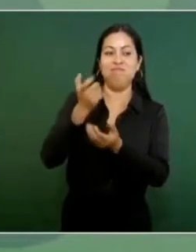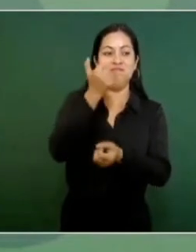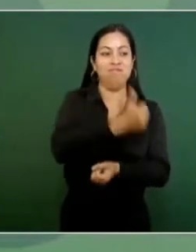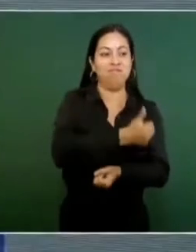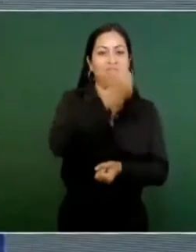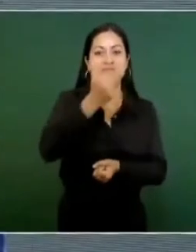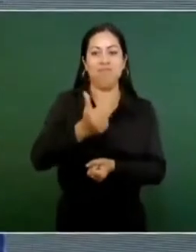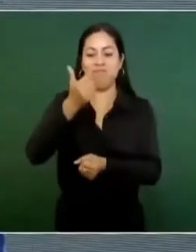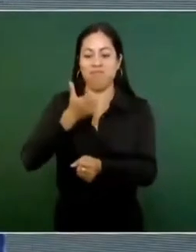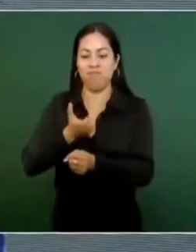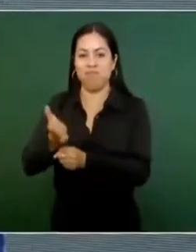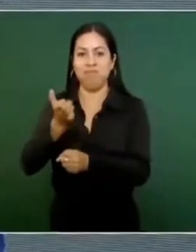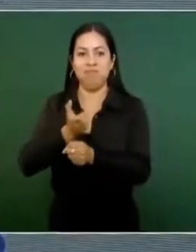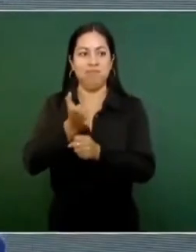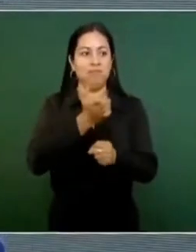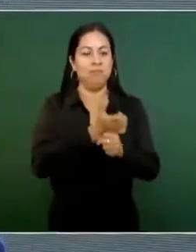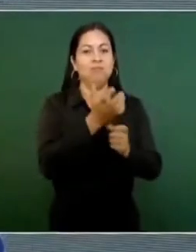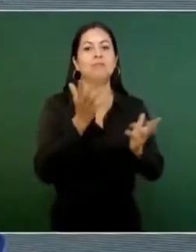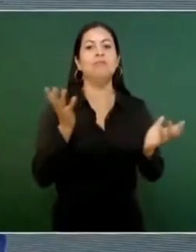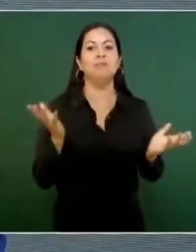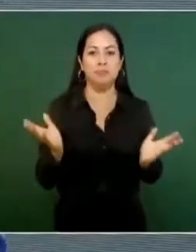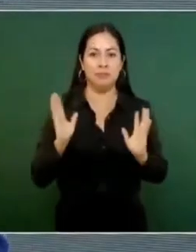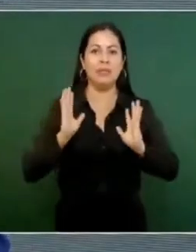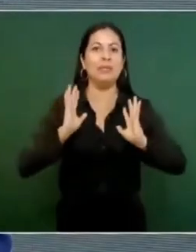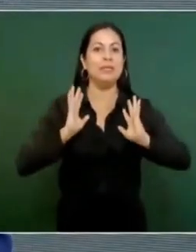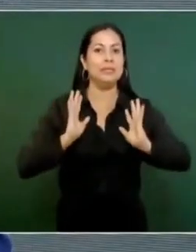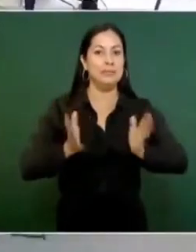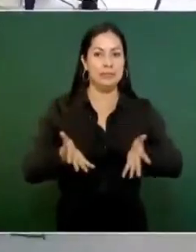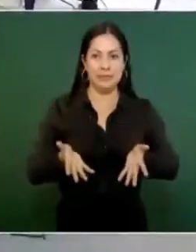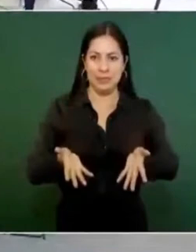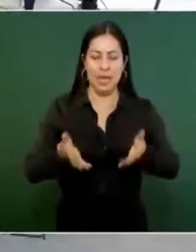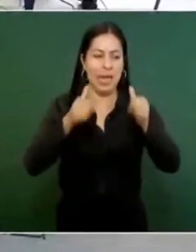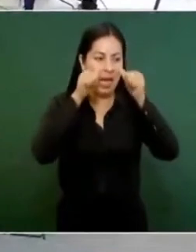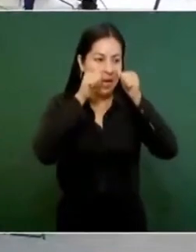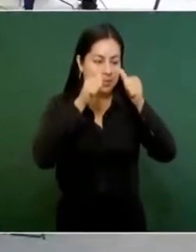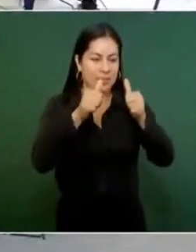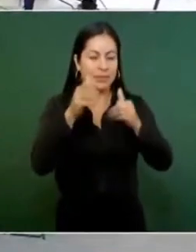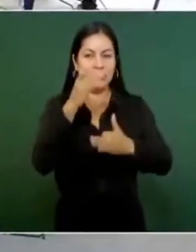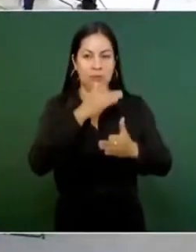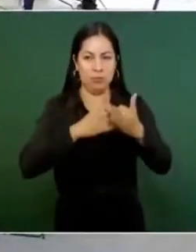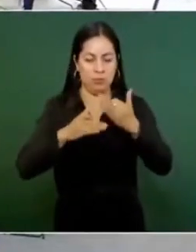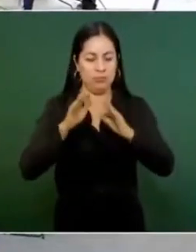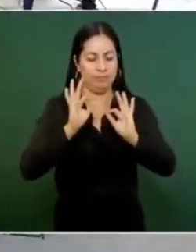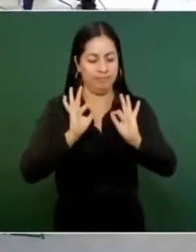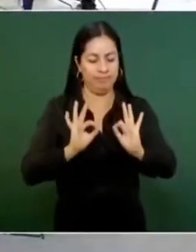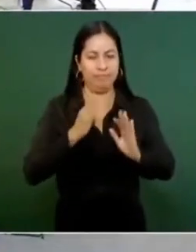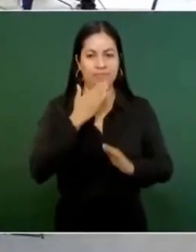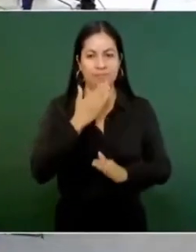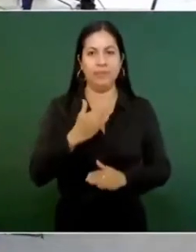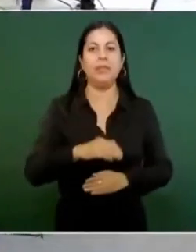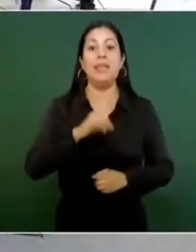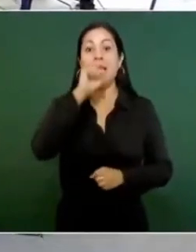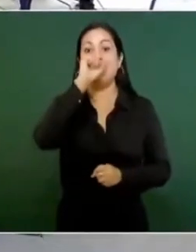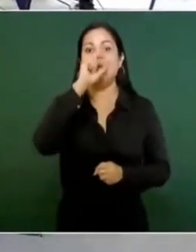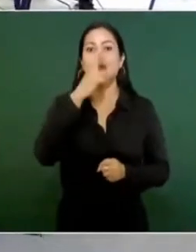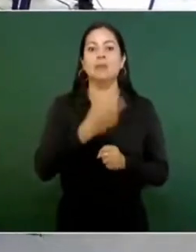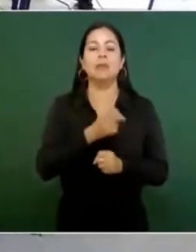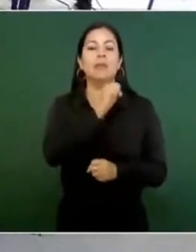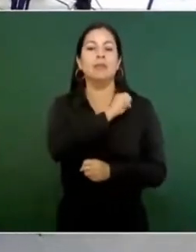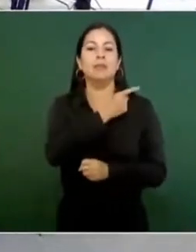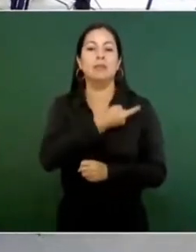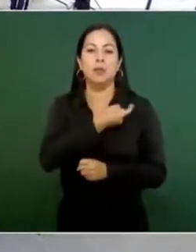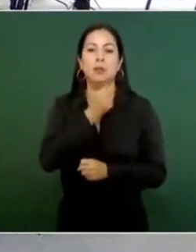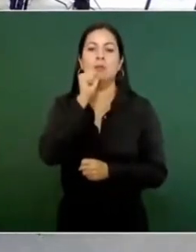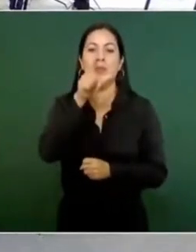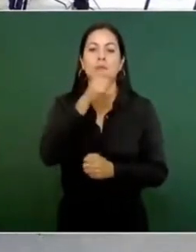ya se desatiende por completo la Secretaría de Salud y